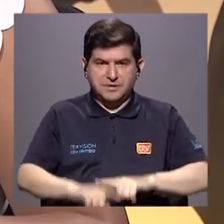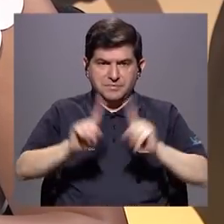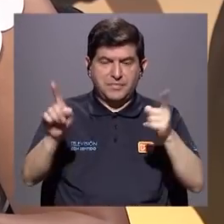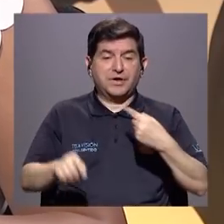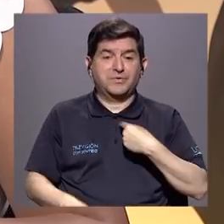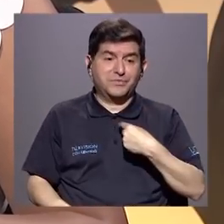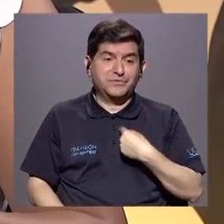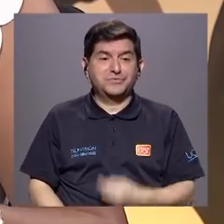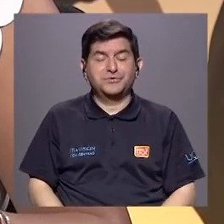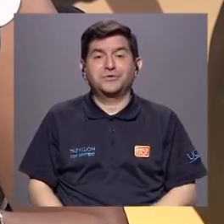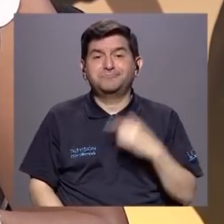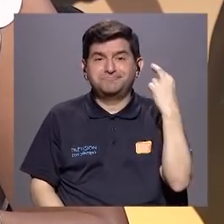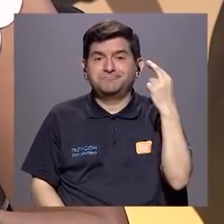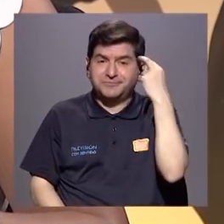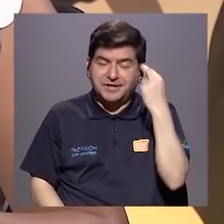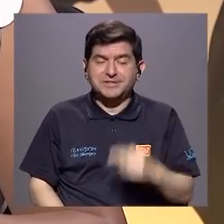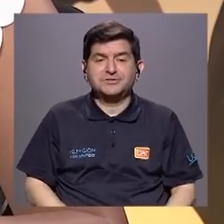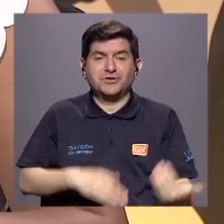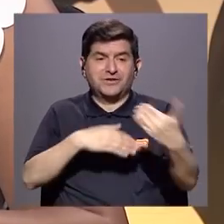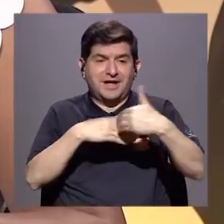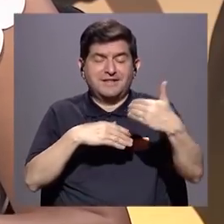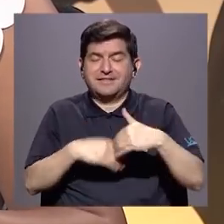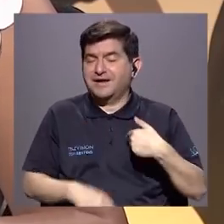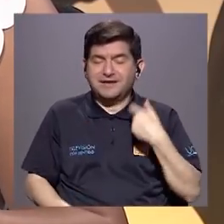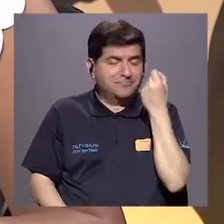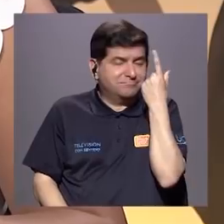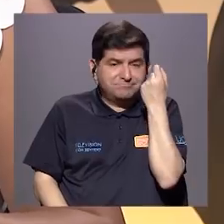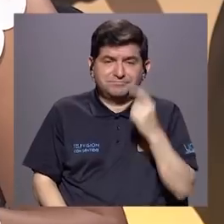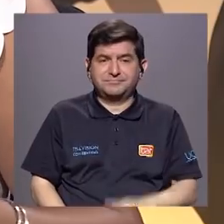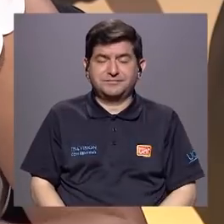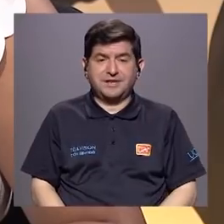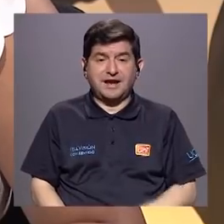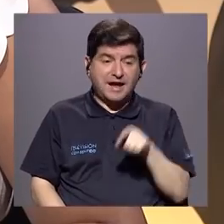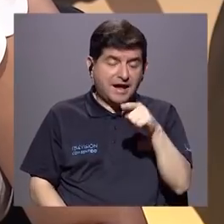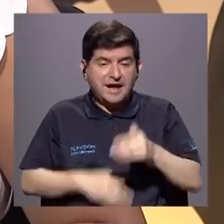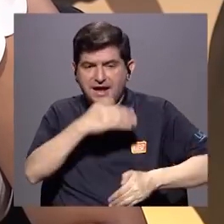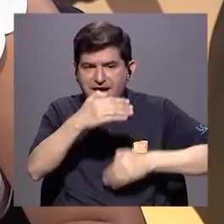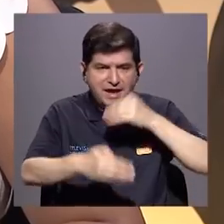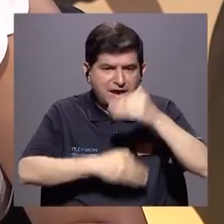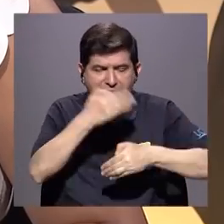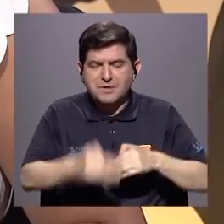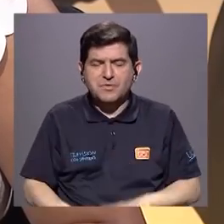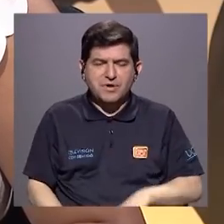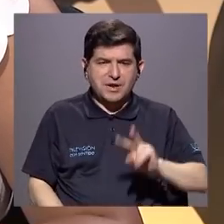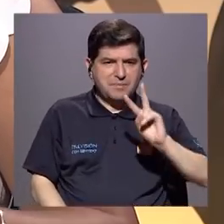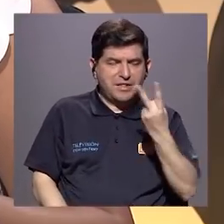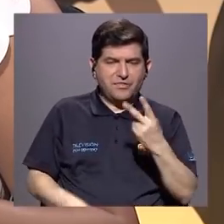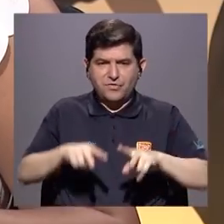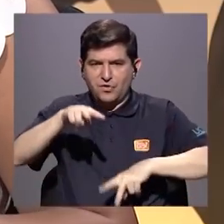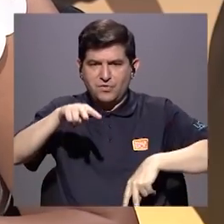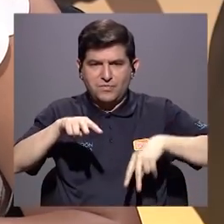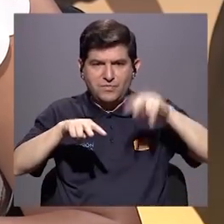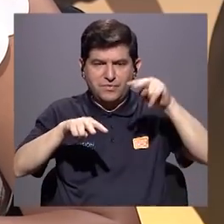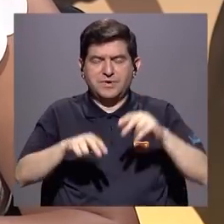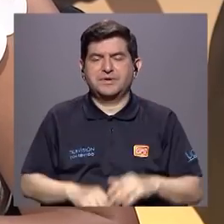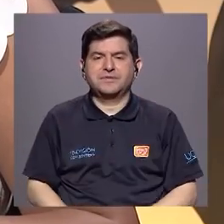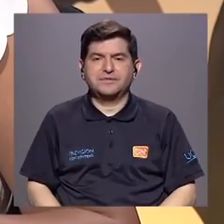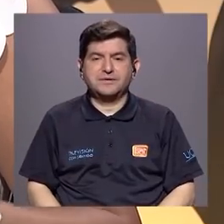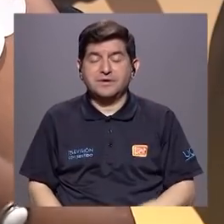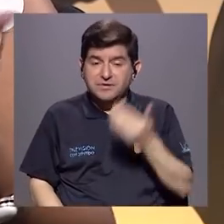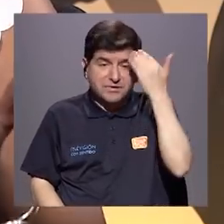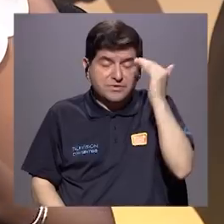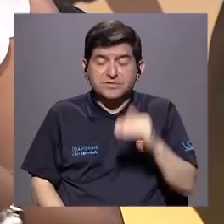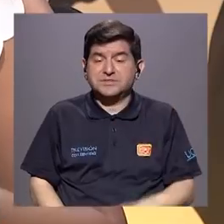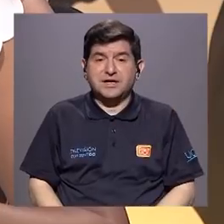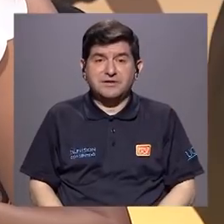merecedora de una situación que yo no entiendo. Esta ambivalencia hace a la dinámica del bullying, es lo complejo. No se sabe por qué aparece,